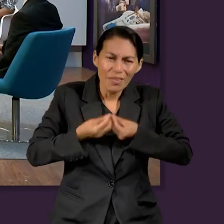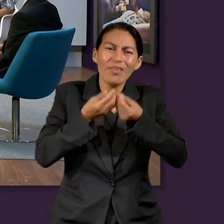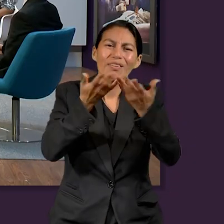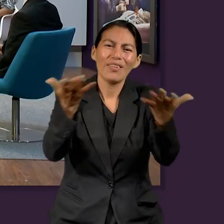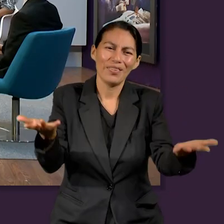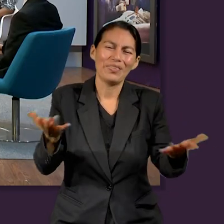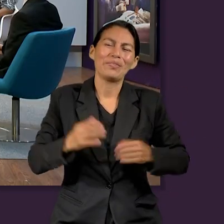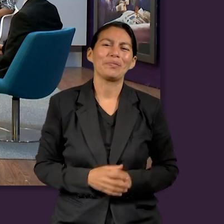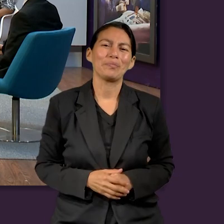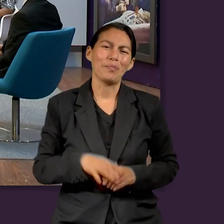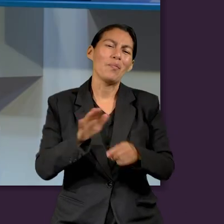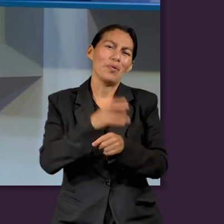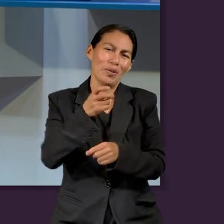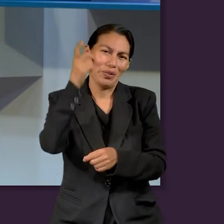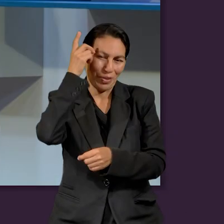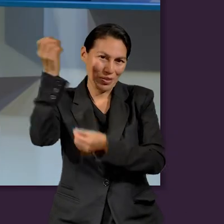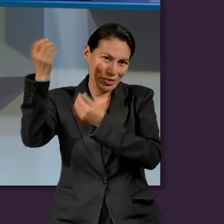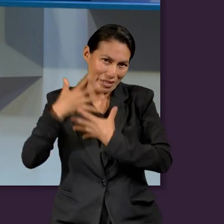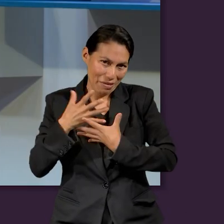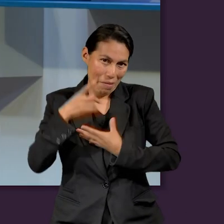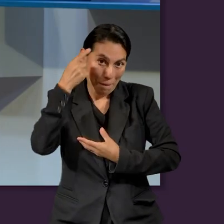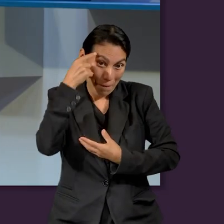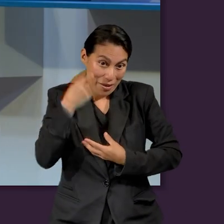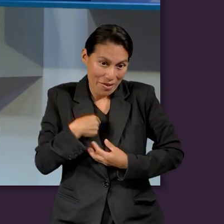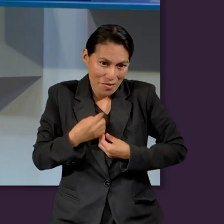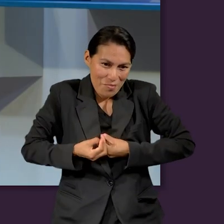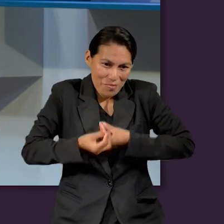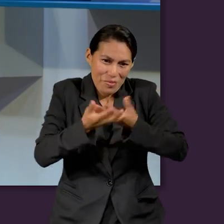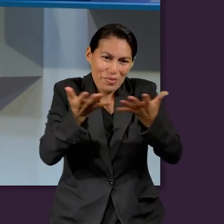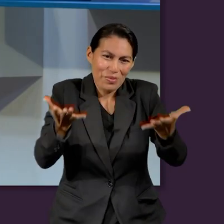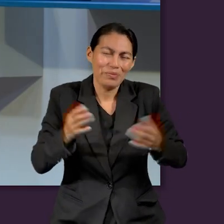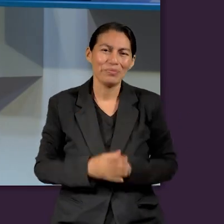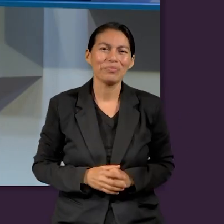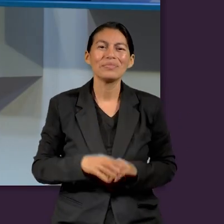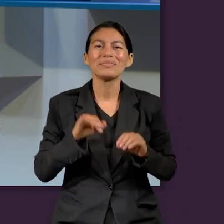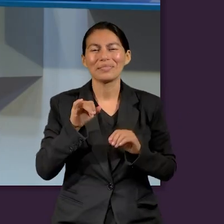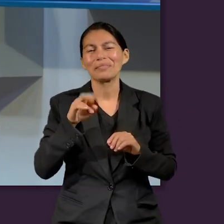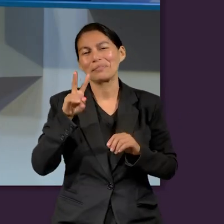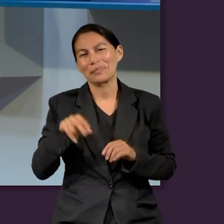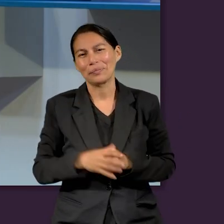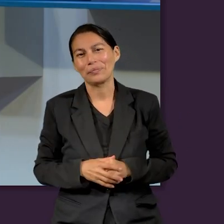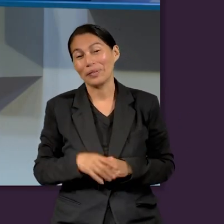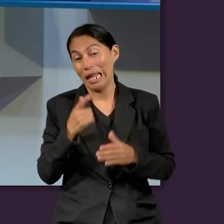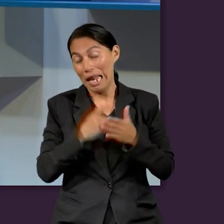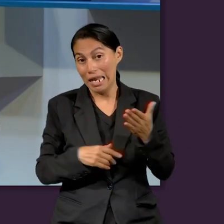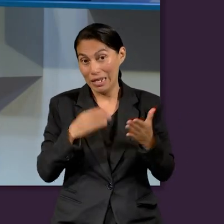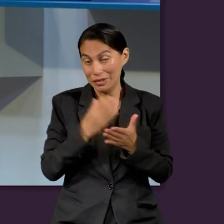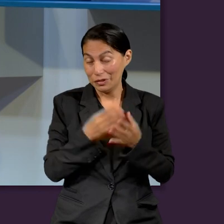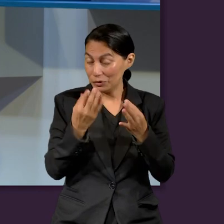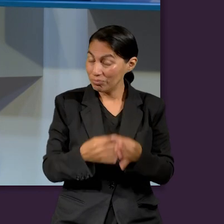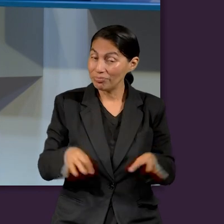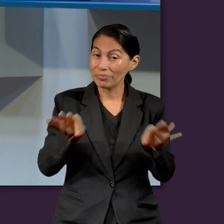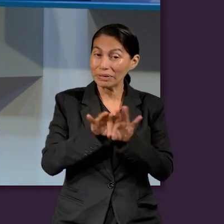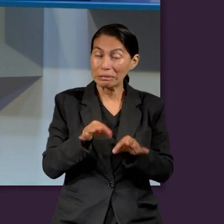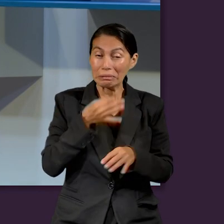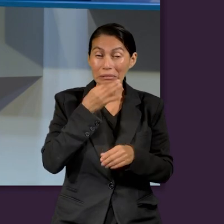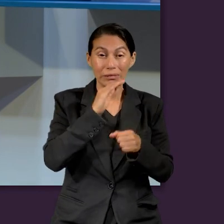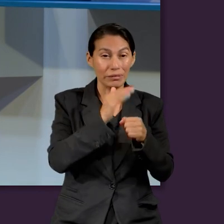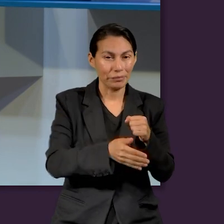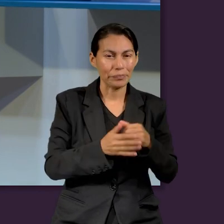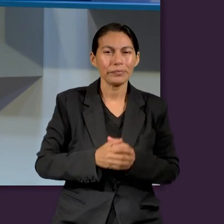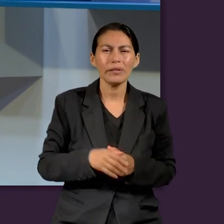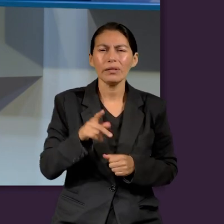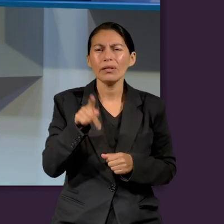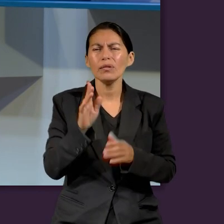Estoy totalmente de acuerdo con ustedes. Muy bien, estamos llegando al final de nuestra lección. Tan importante que nos deja un